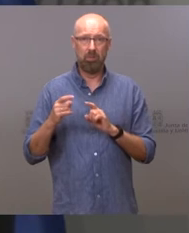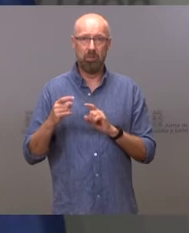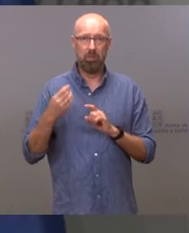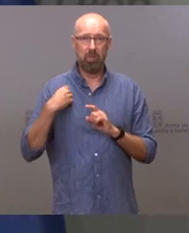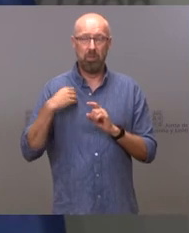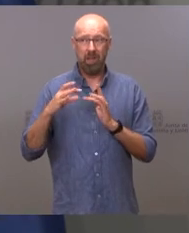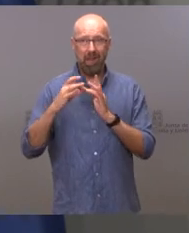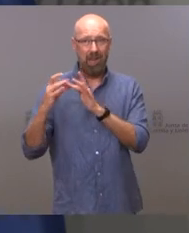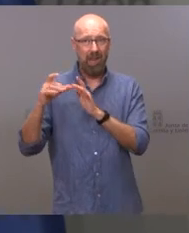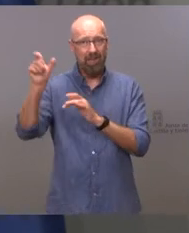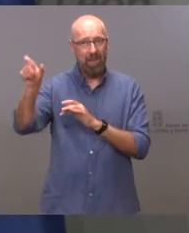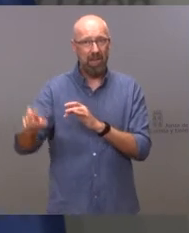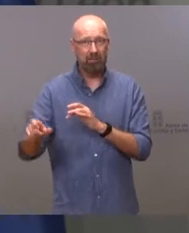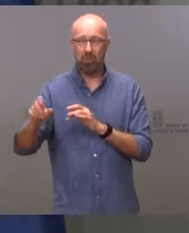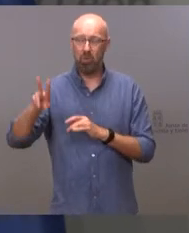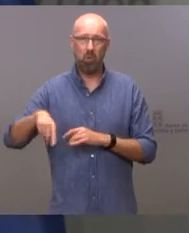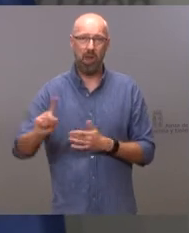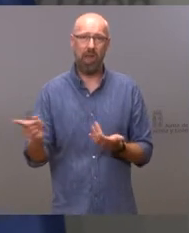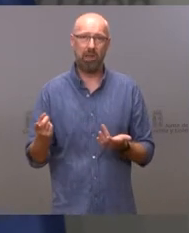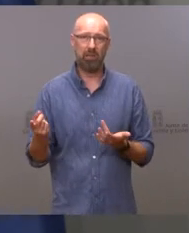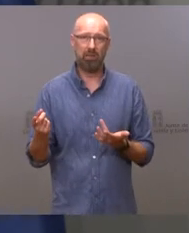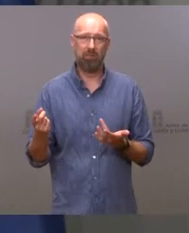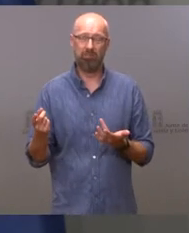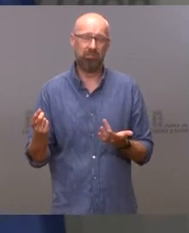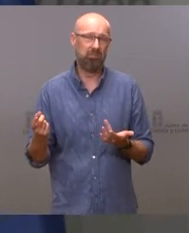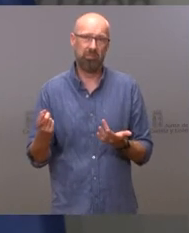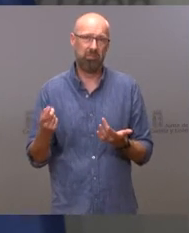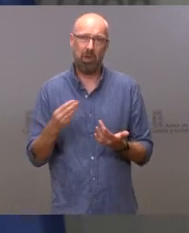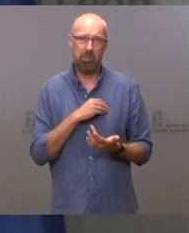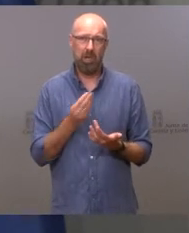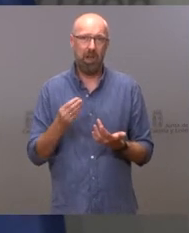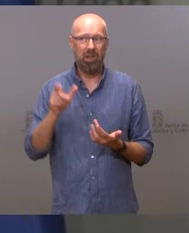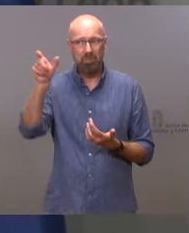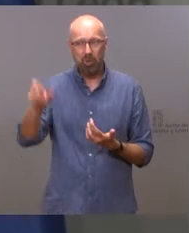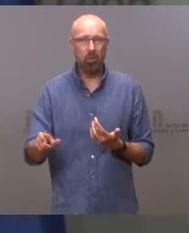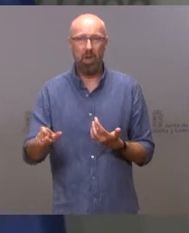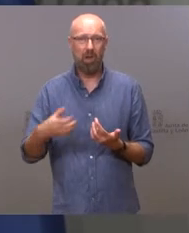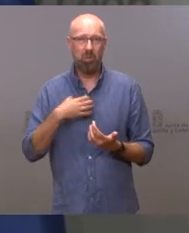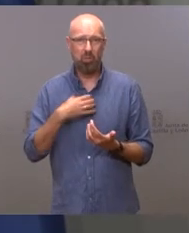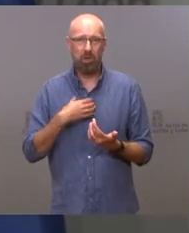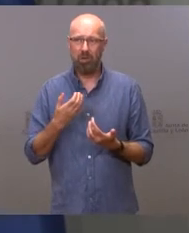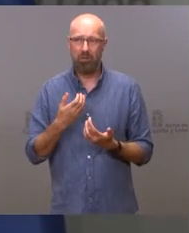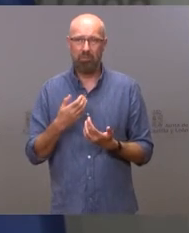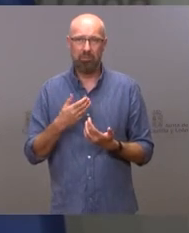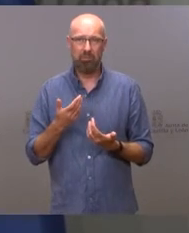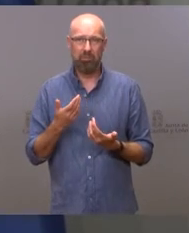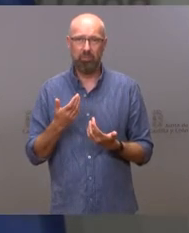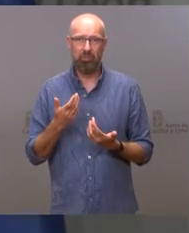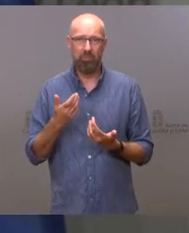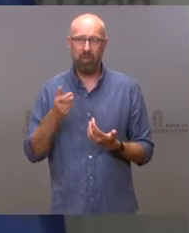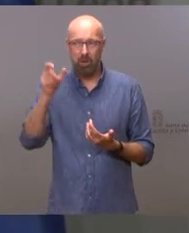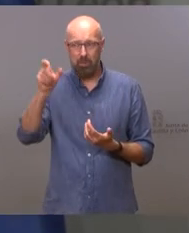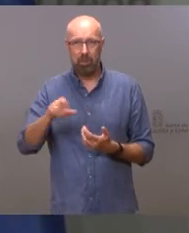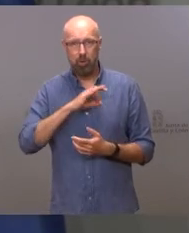necesario en la democracia, que es que haya alternativas, que es incapaz, incapaz, incapaz